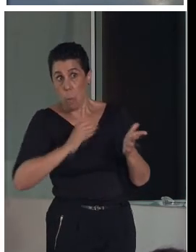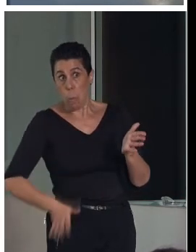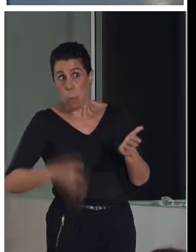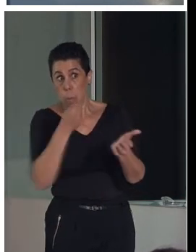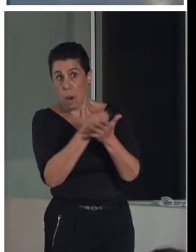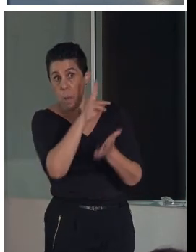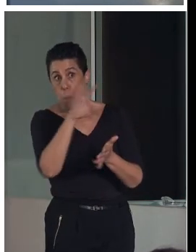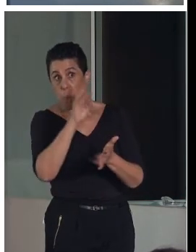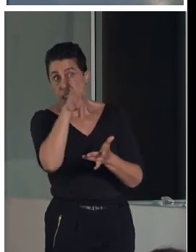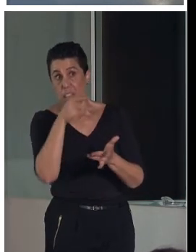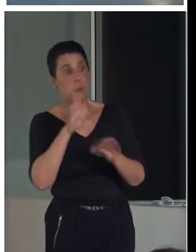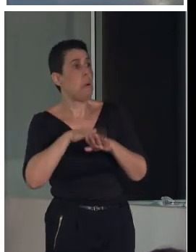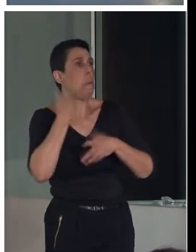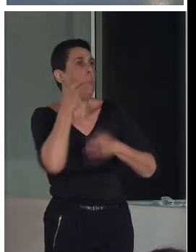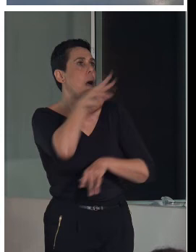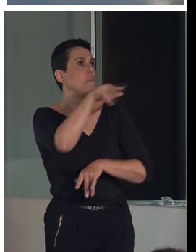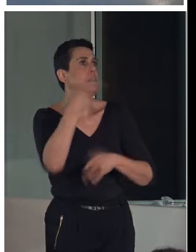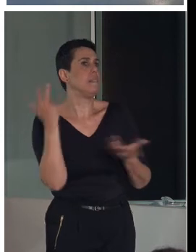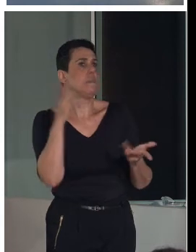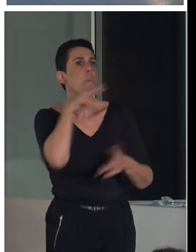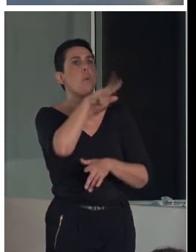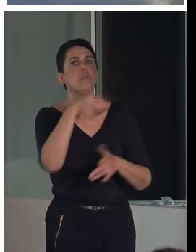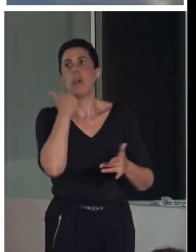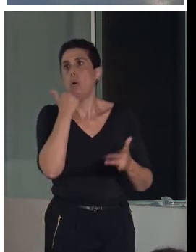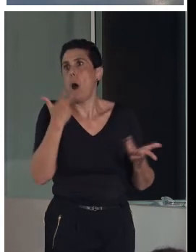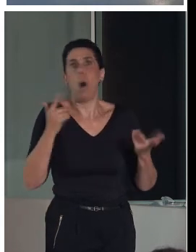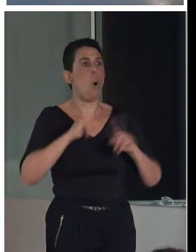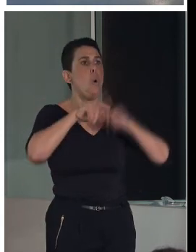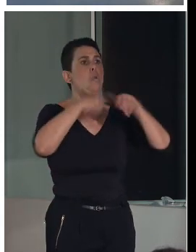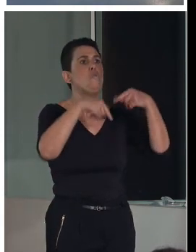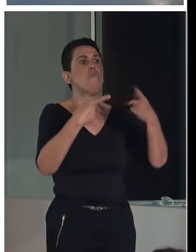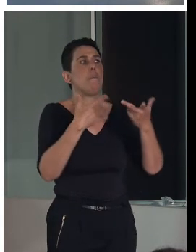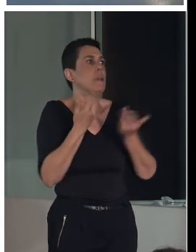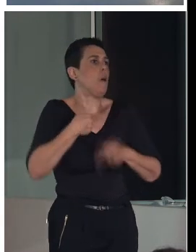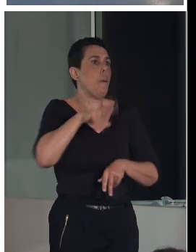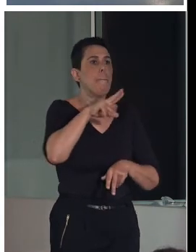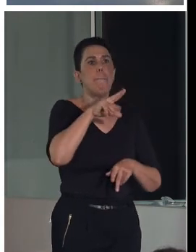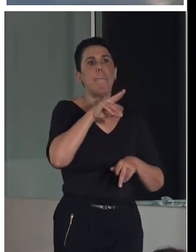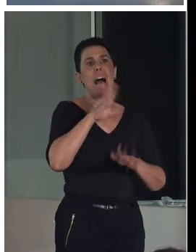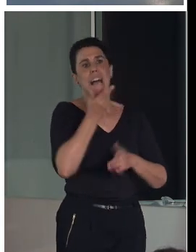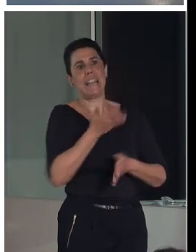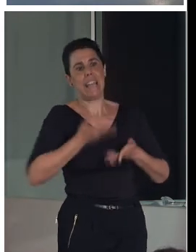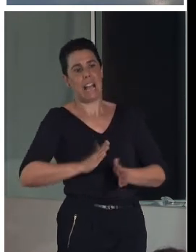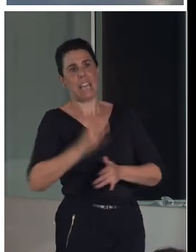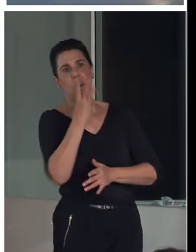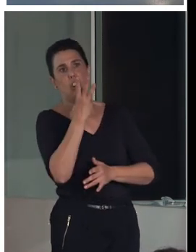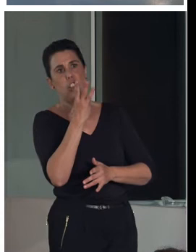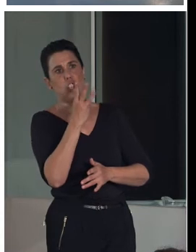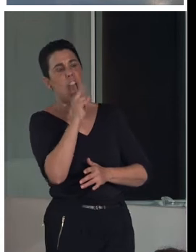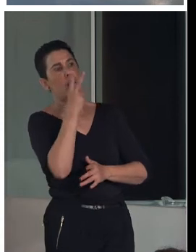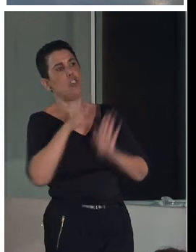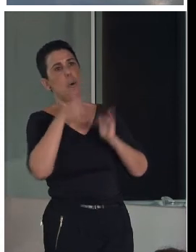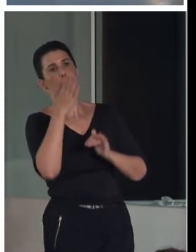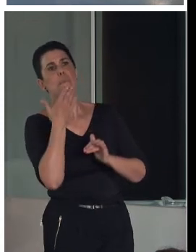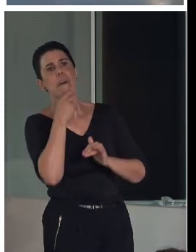entrar en un espacio. O una familia de una pareja con tres niños, dos mayores de 12 años,